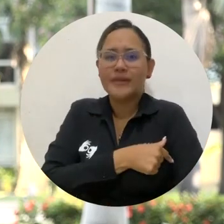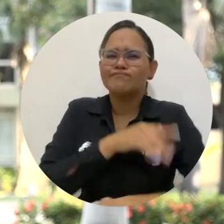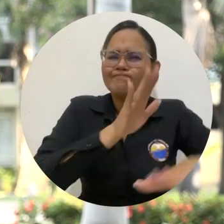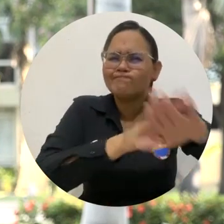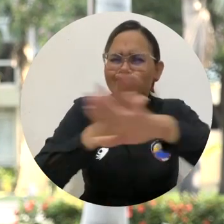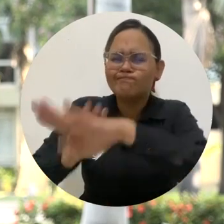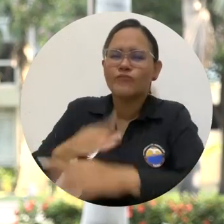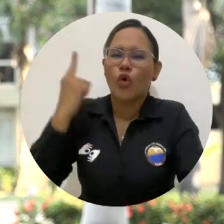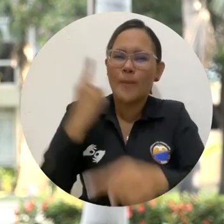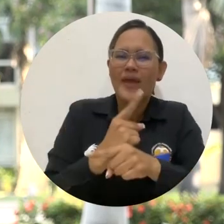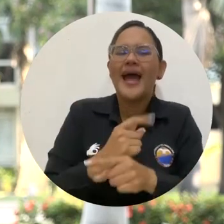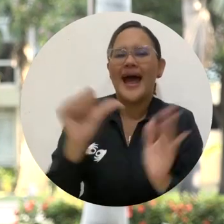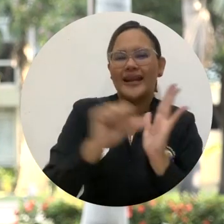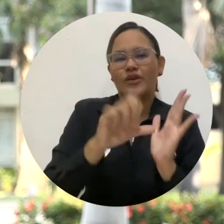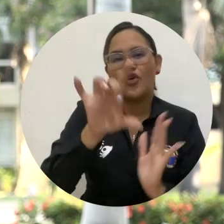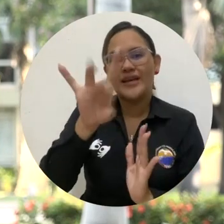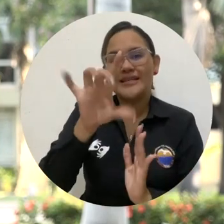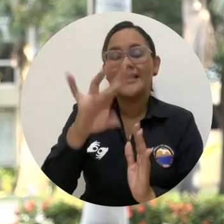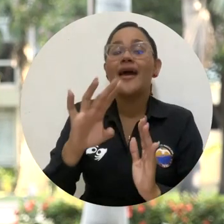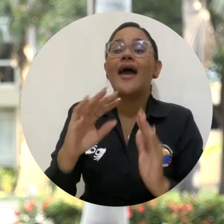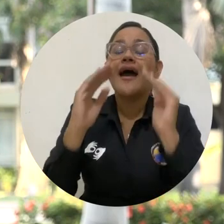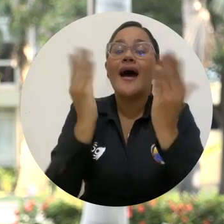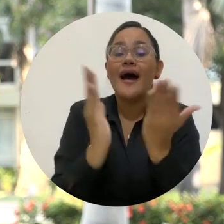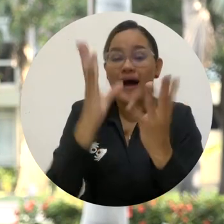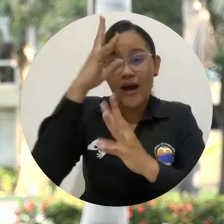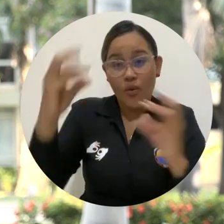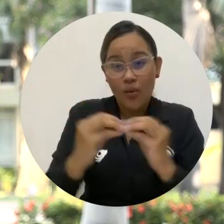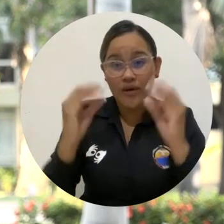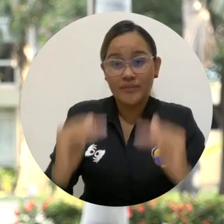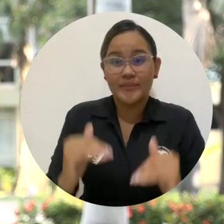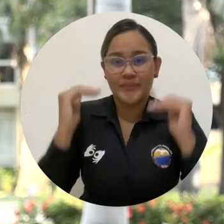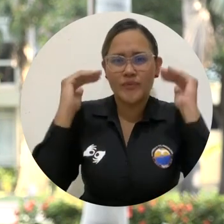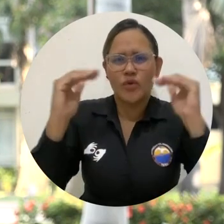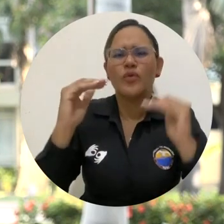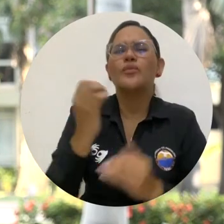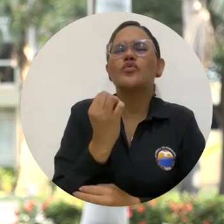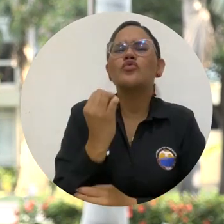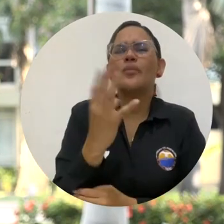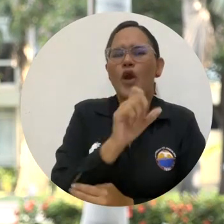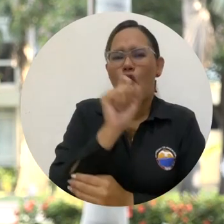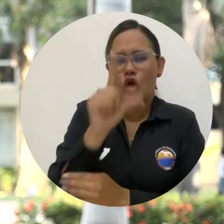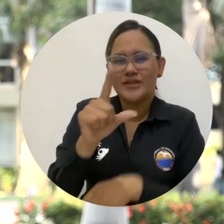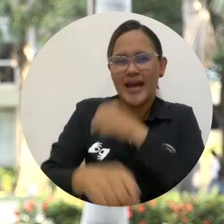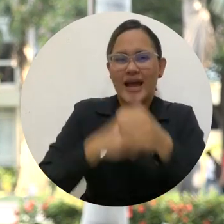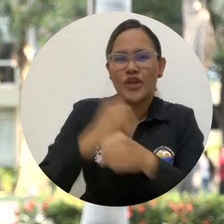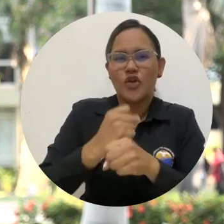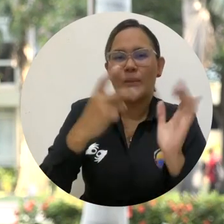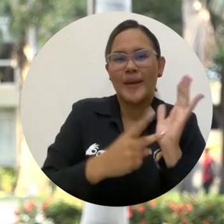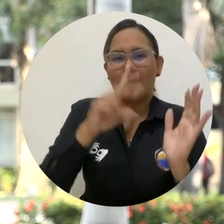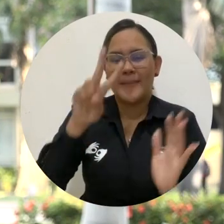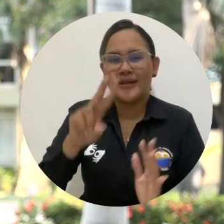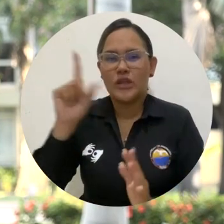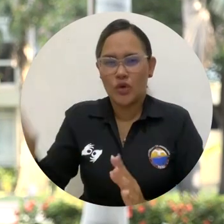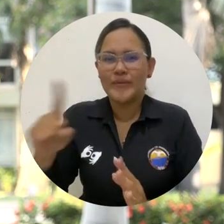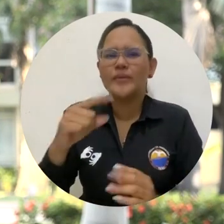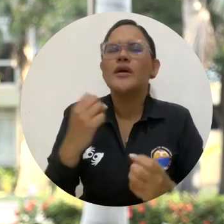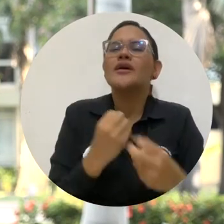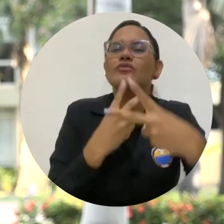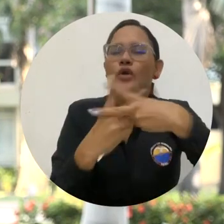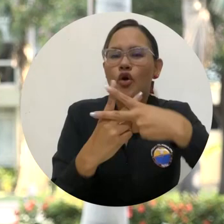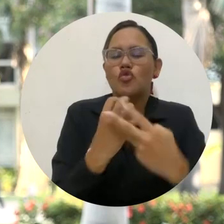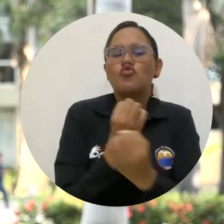Comité de Garantías, en cumplimiento del artículo 15 del Acuerdo Superior Nº 11 de 2021, expidió la Circular Nº 01,